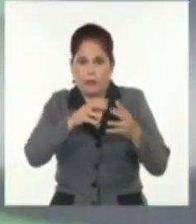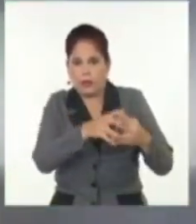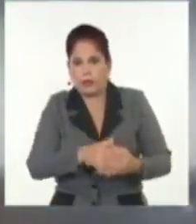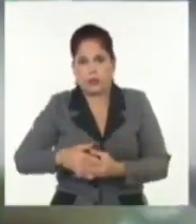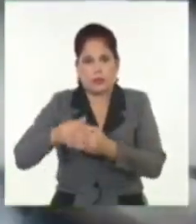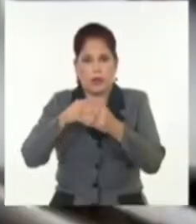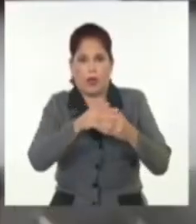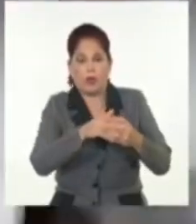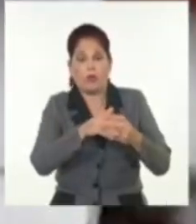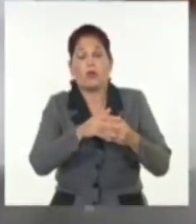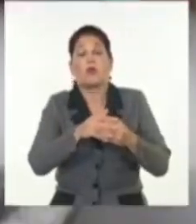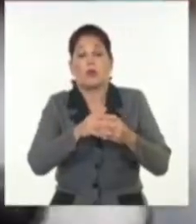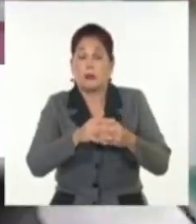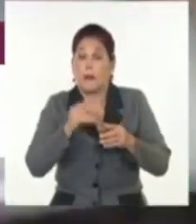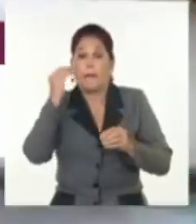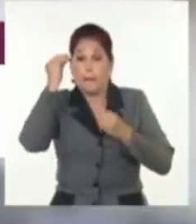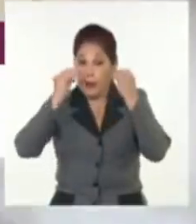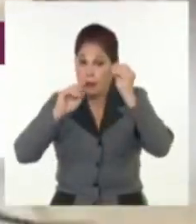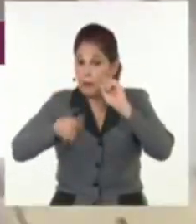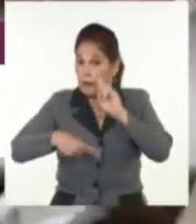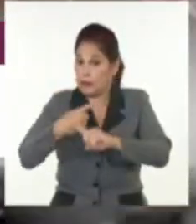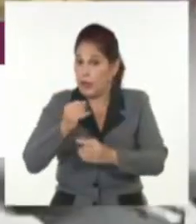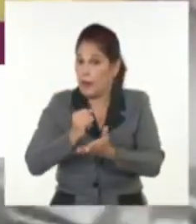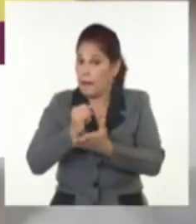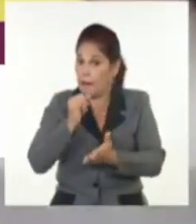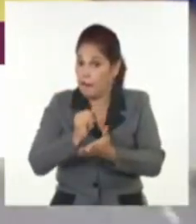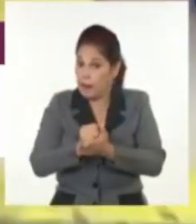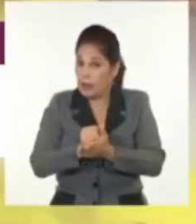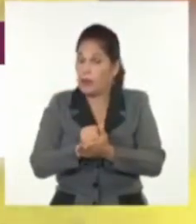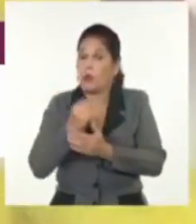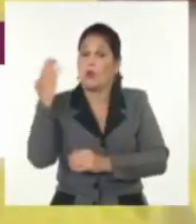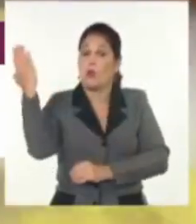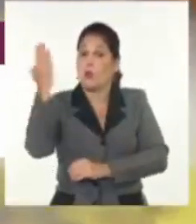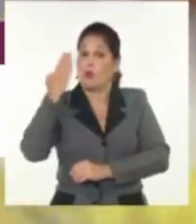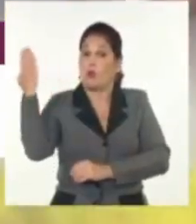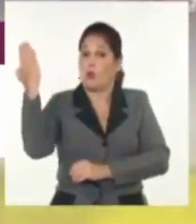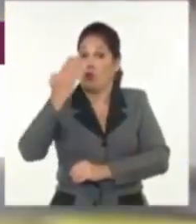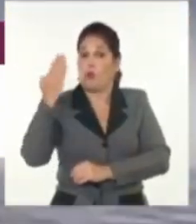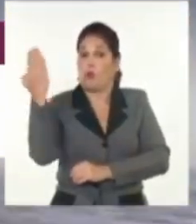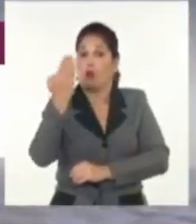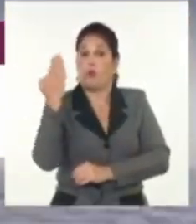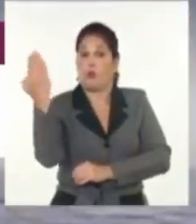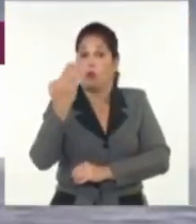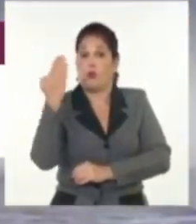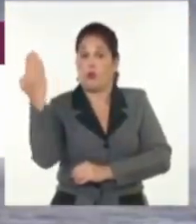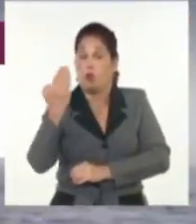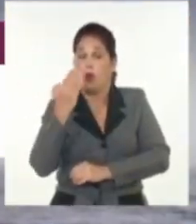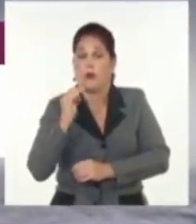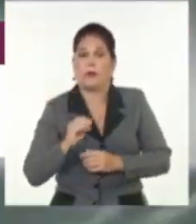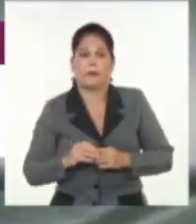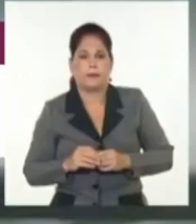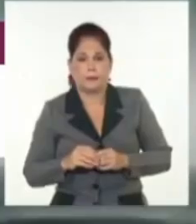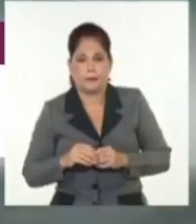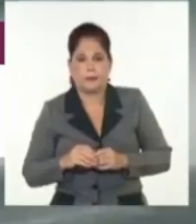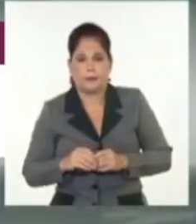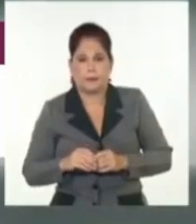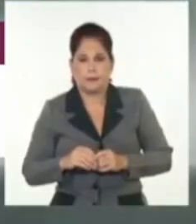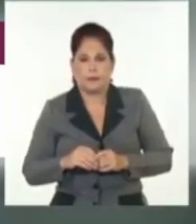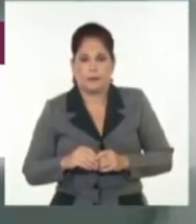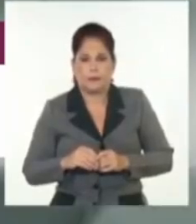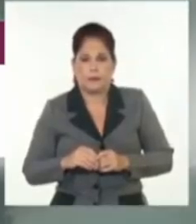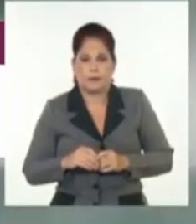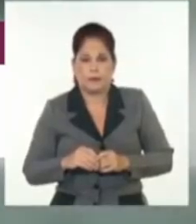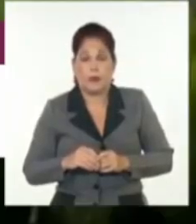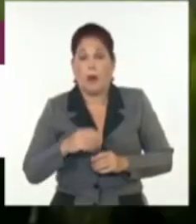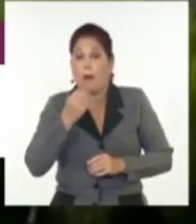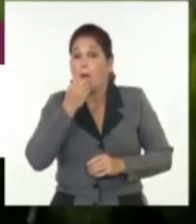por donde se espera que mañana miércoles entre el ojo del huracán, por algún punto desde Cedar Key hasta Naples, incluyendo